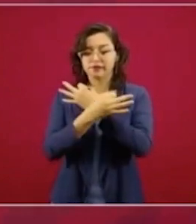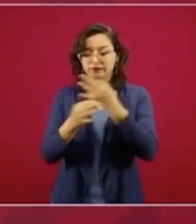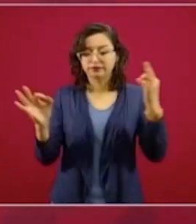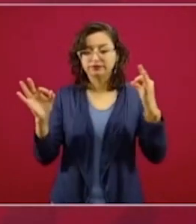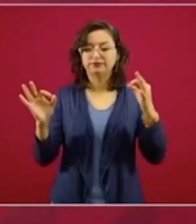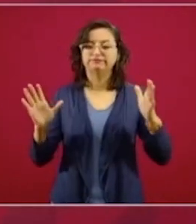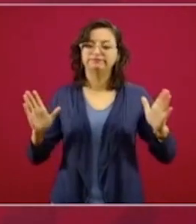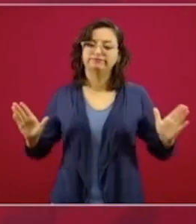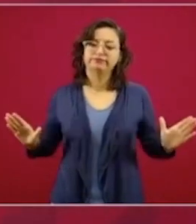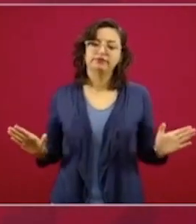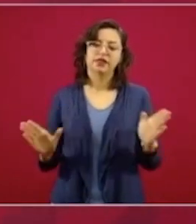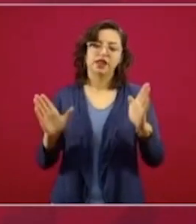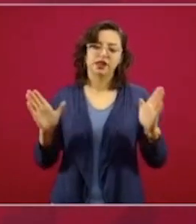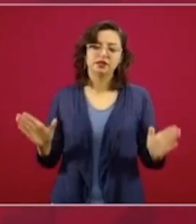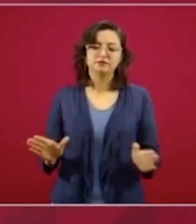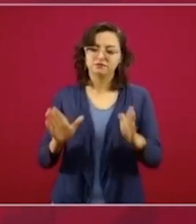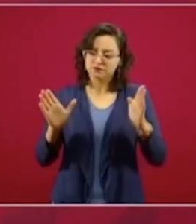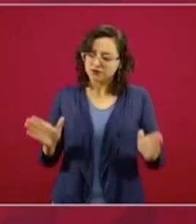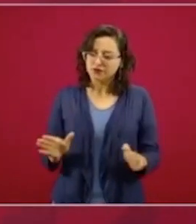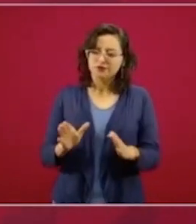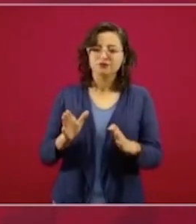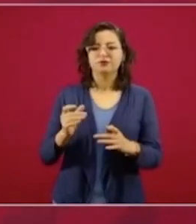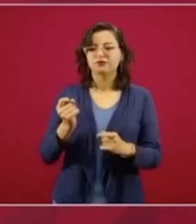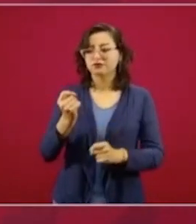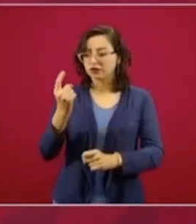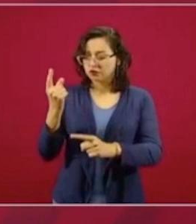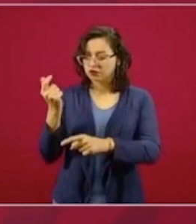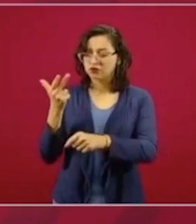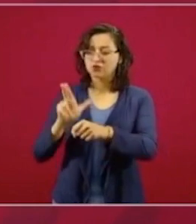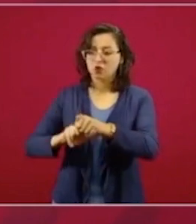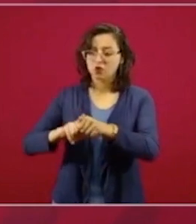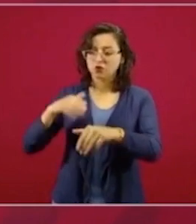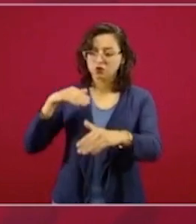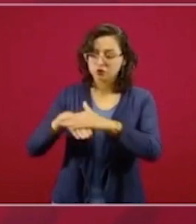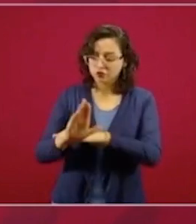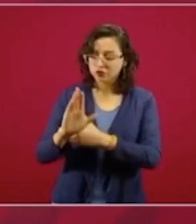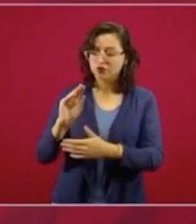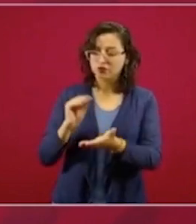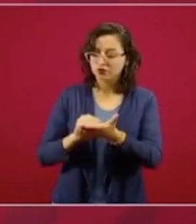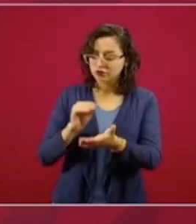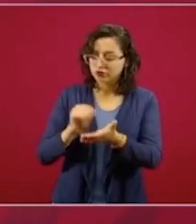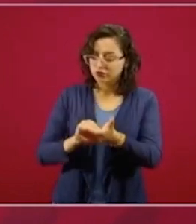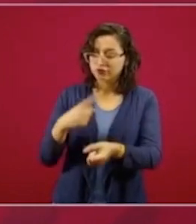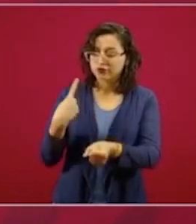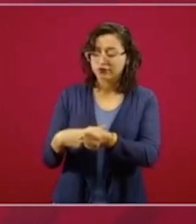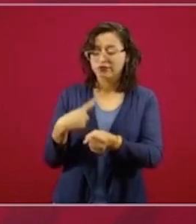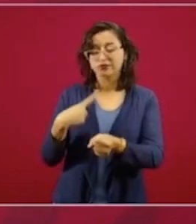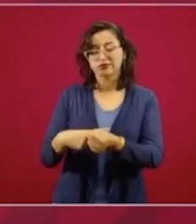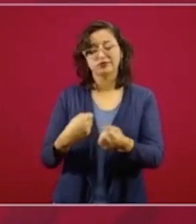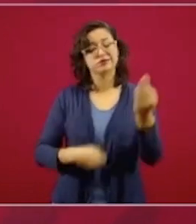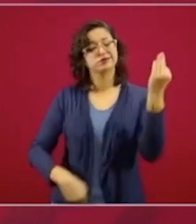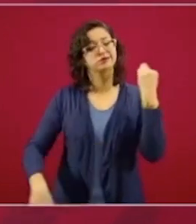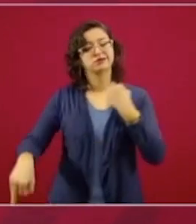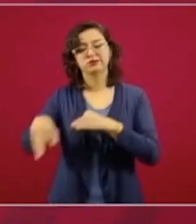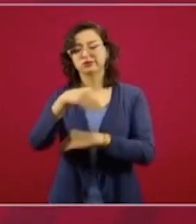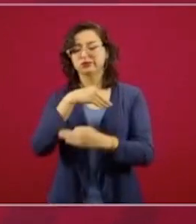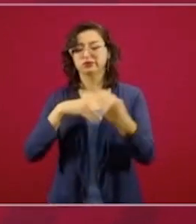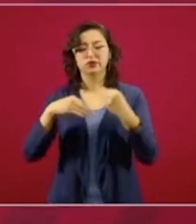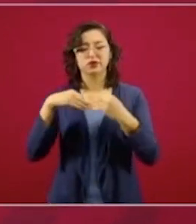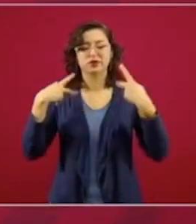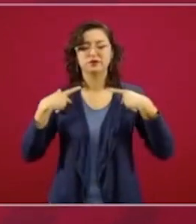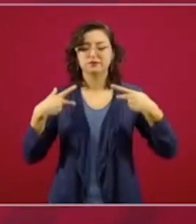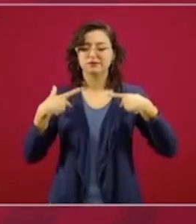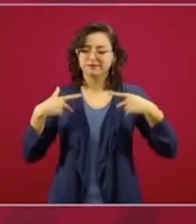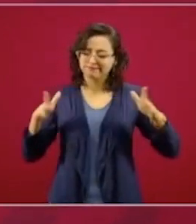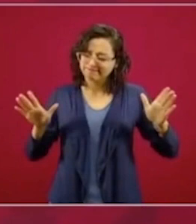ánimo a los que están hospitalizados, a los enfermos, a todos. Y